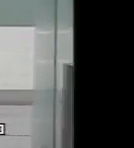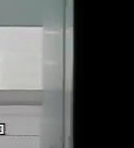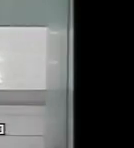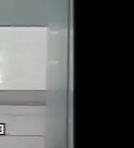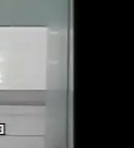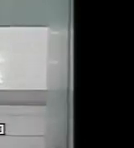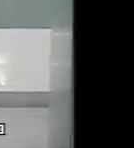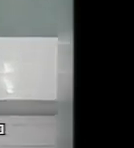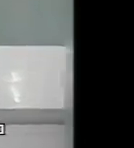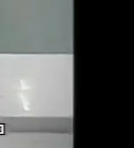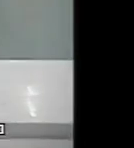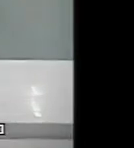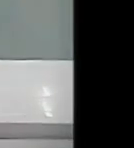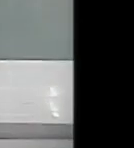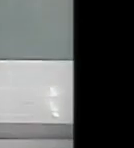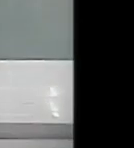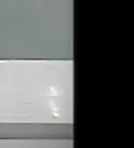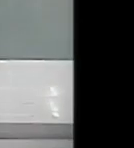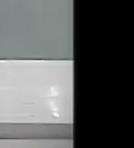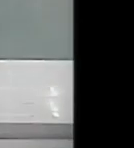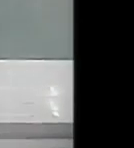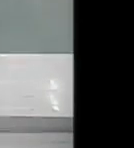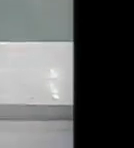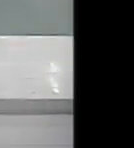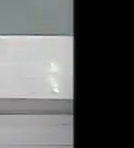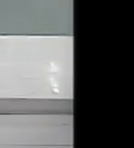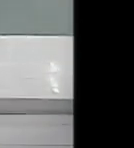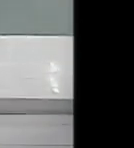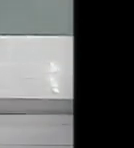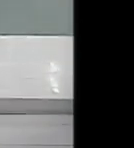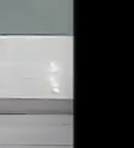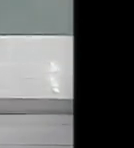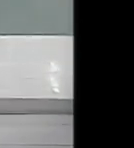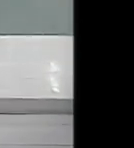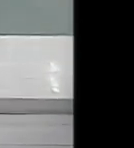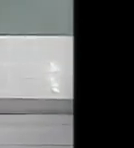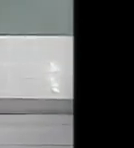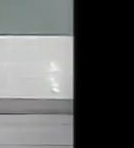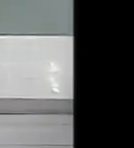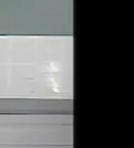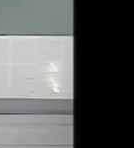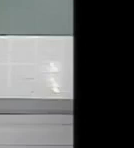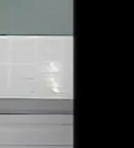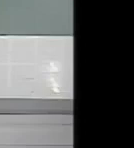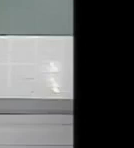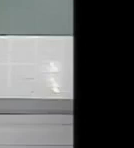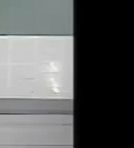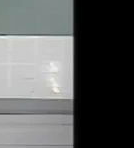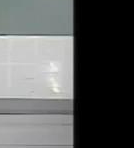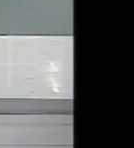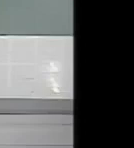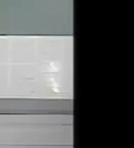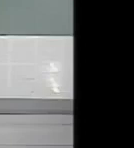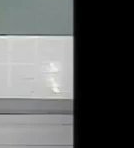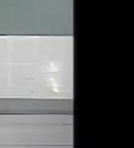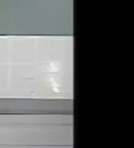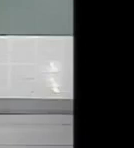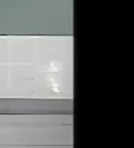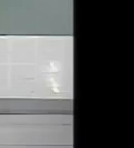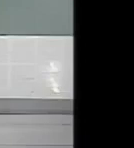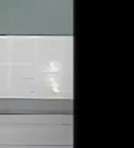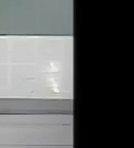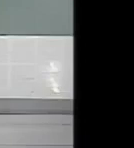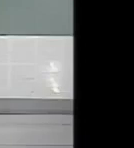logramos localizar a la señora que dejó la maleta y la otra señora que se lo había llevado, se